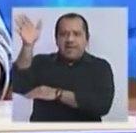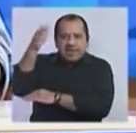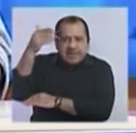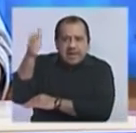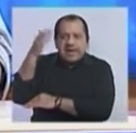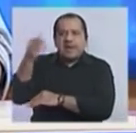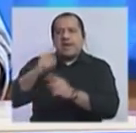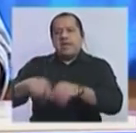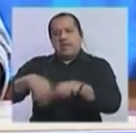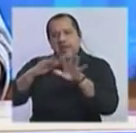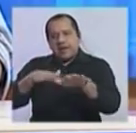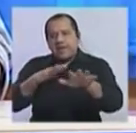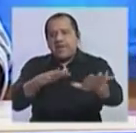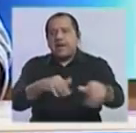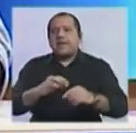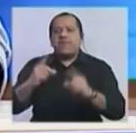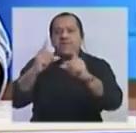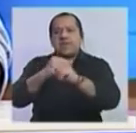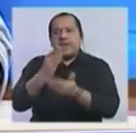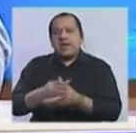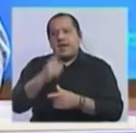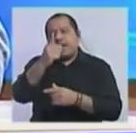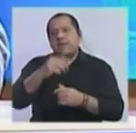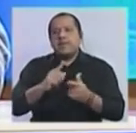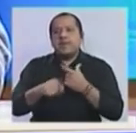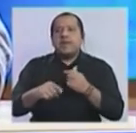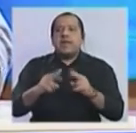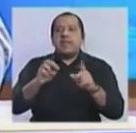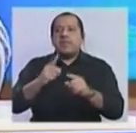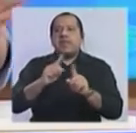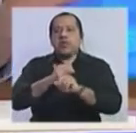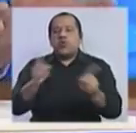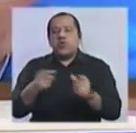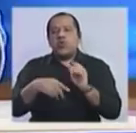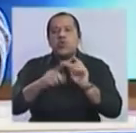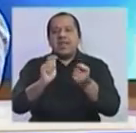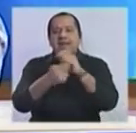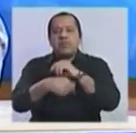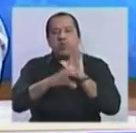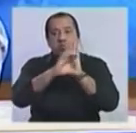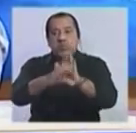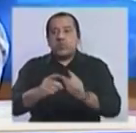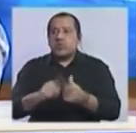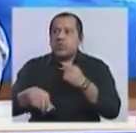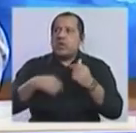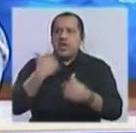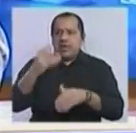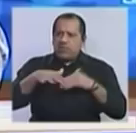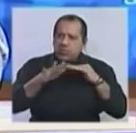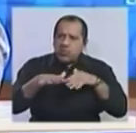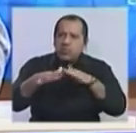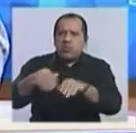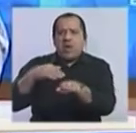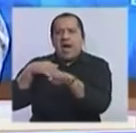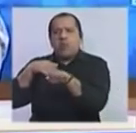caravana, el acto final, la propia manifestación de no a la reforma y caravanas y banderazos que hubo en todo